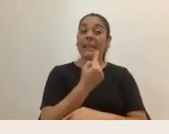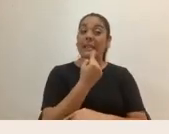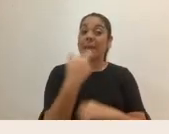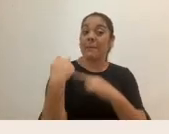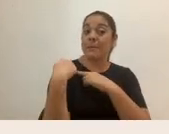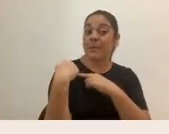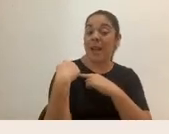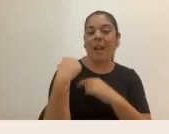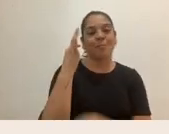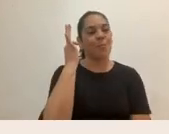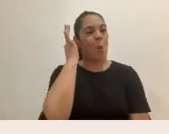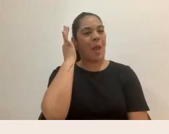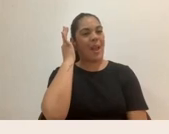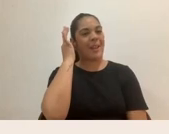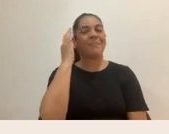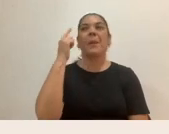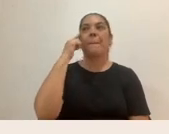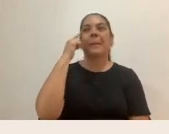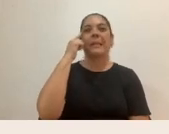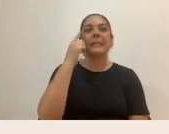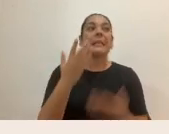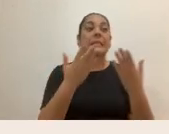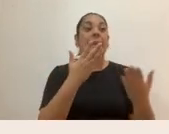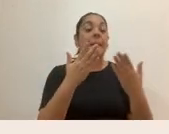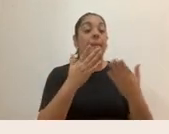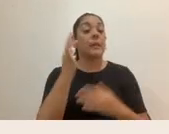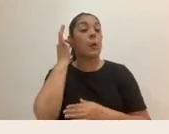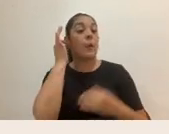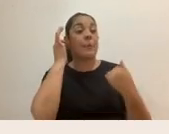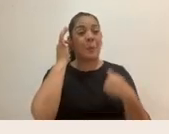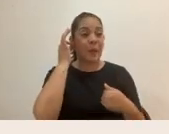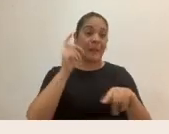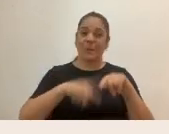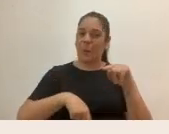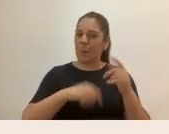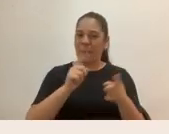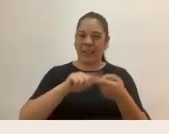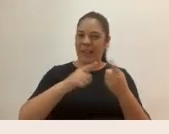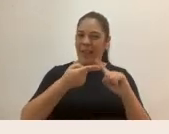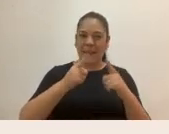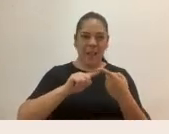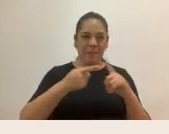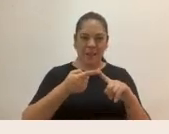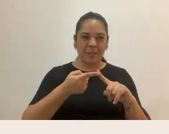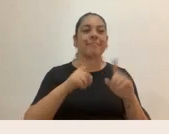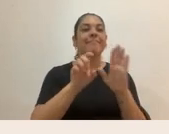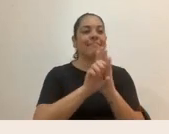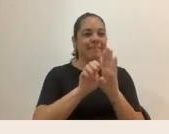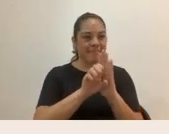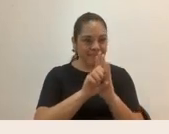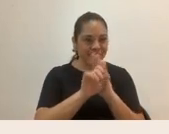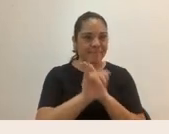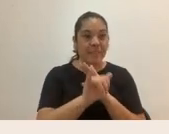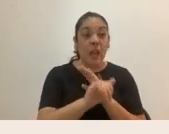Pensar, por ejemplo, que un hombre y una mujer no pueden ser amigos. También es parte del micromachismo, porque es pensar que en una relación